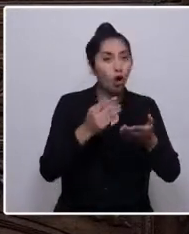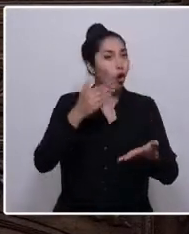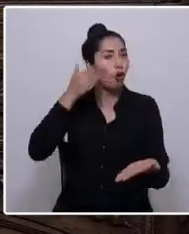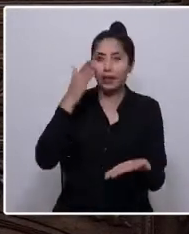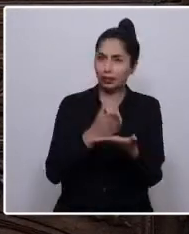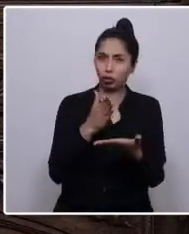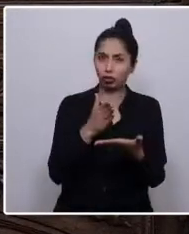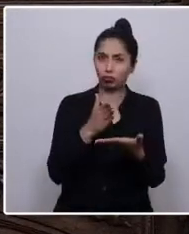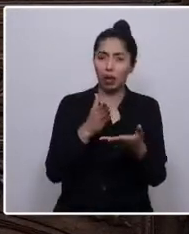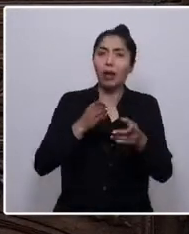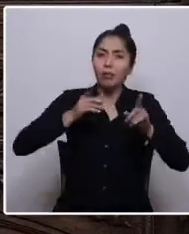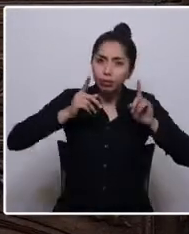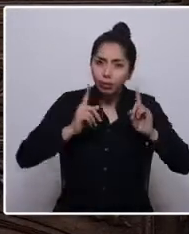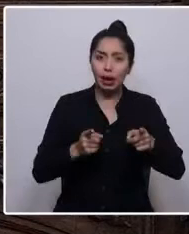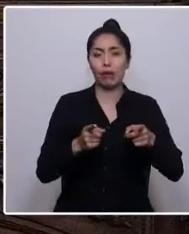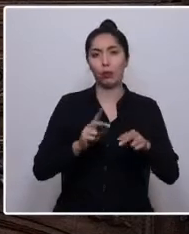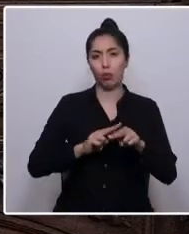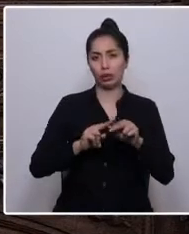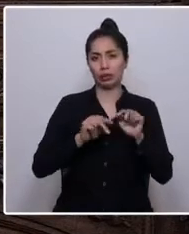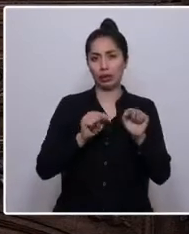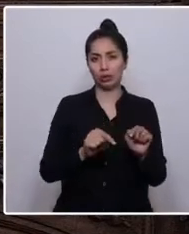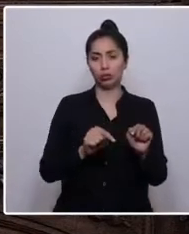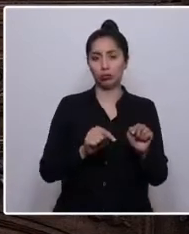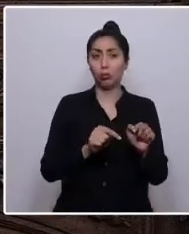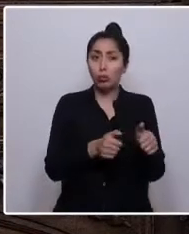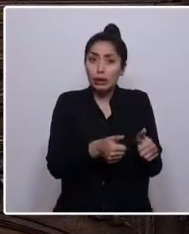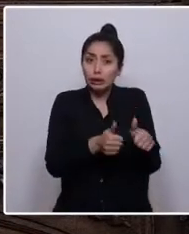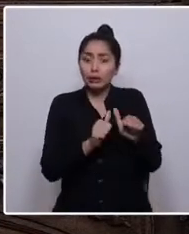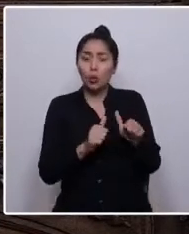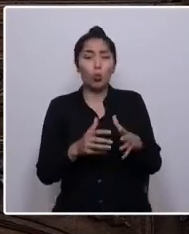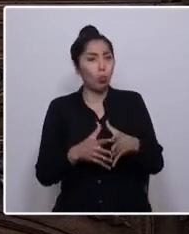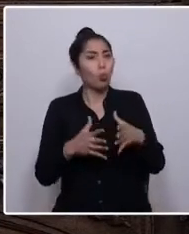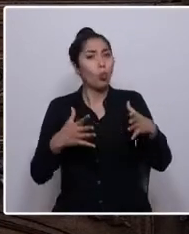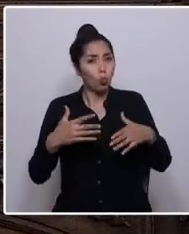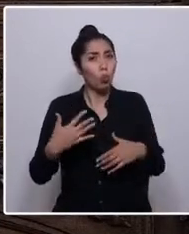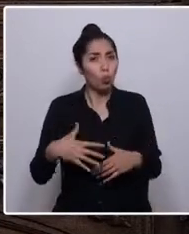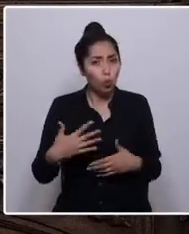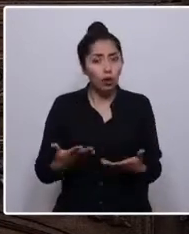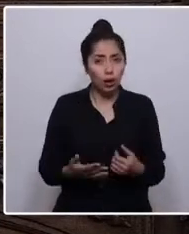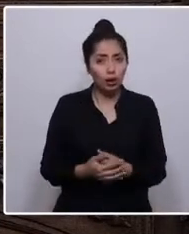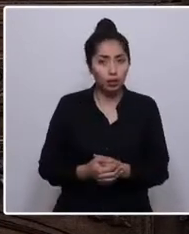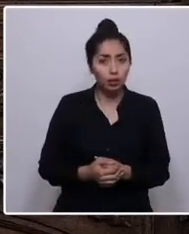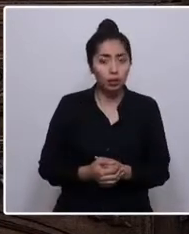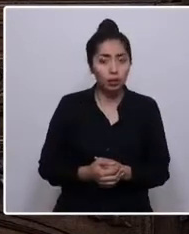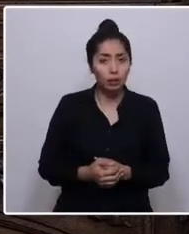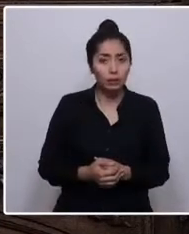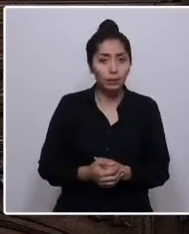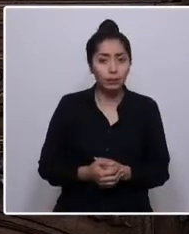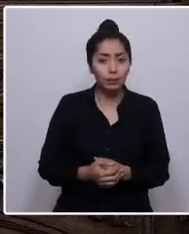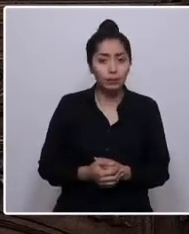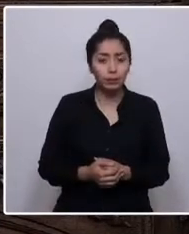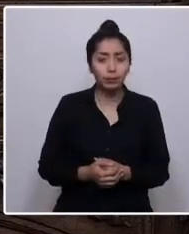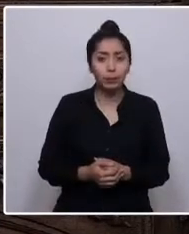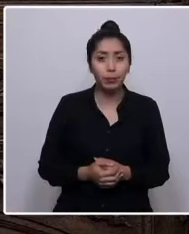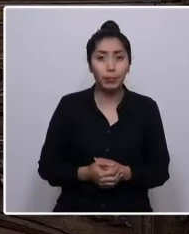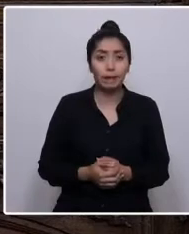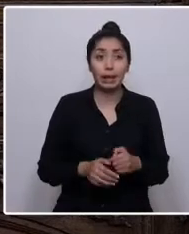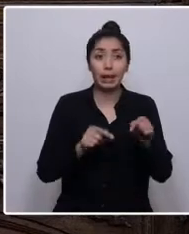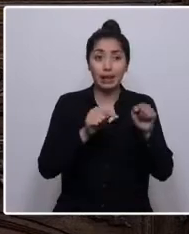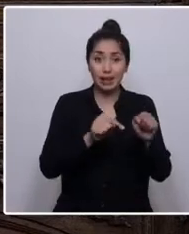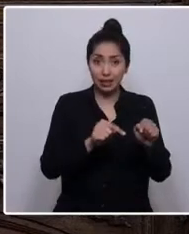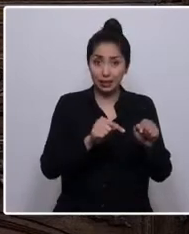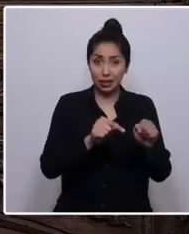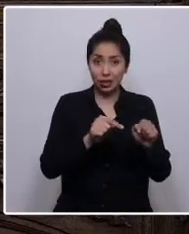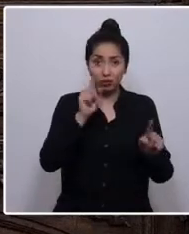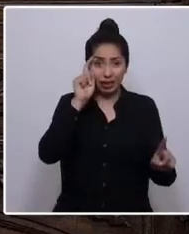Debemos hacerlo. Es un desafío enorme. Y dificulta esta tarea si el Gualmapu